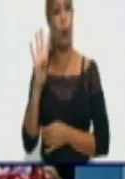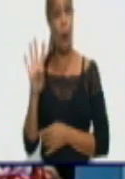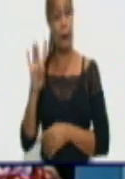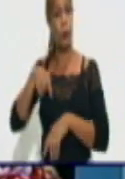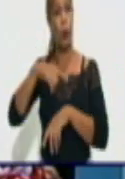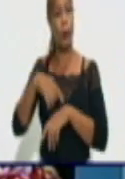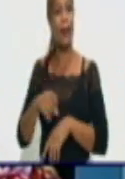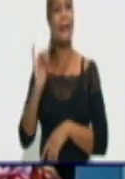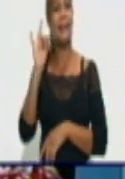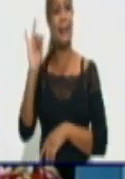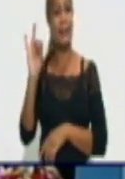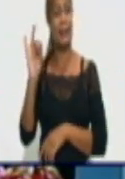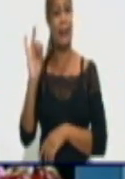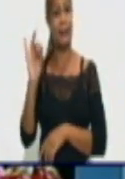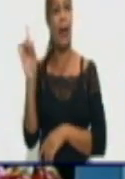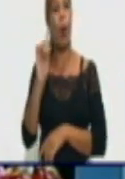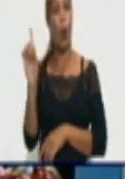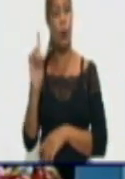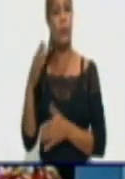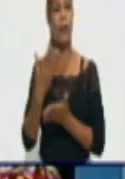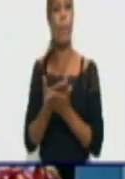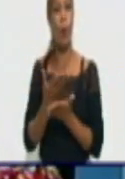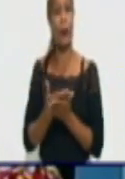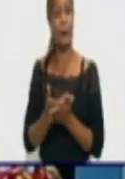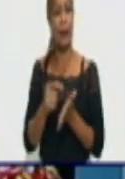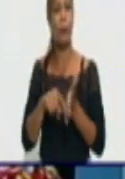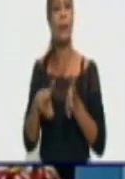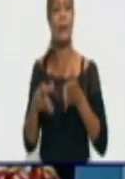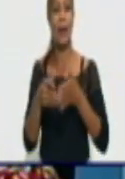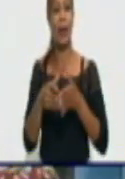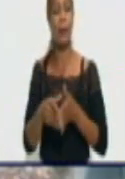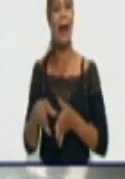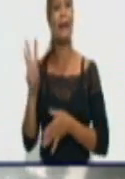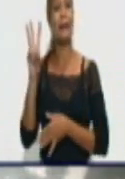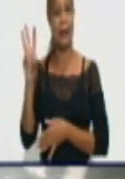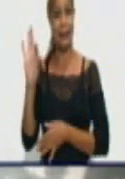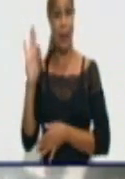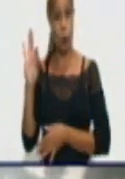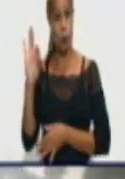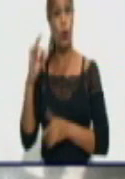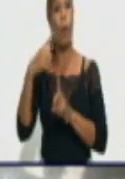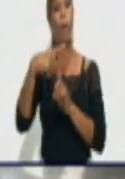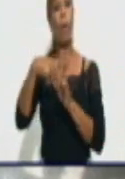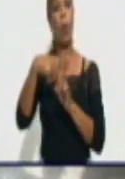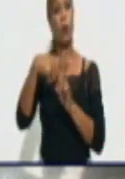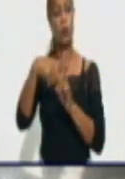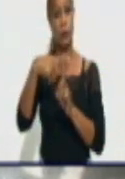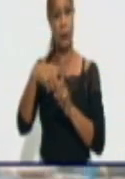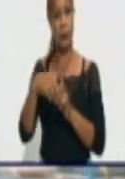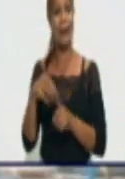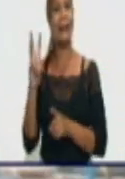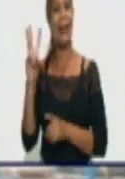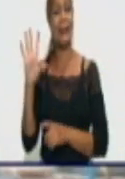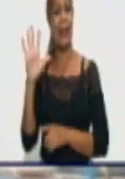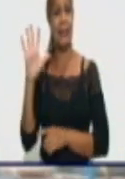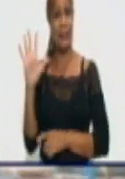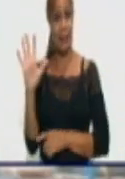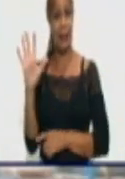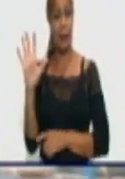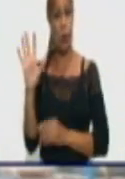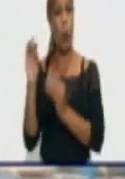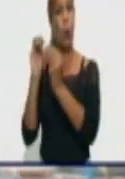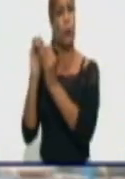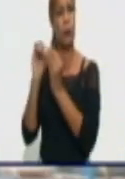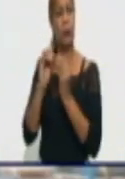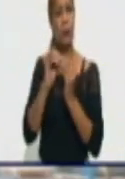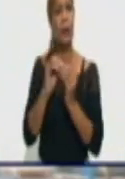711 muestras procesadas en la provincia, 38 fueron positivas, 35 correspondientes a la transmisión